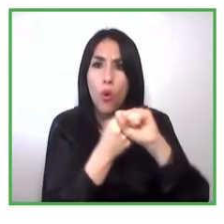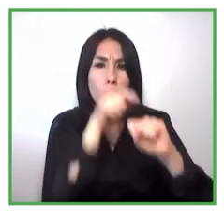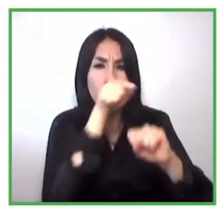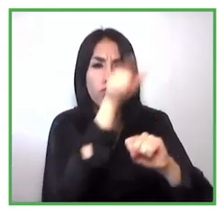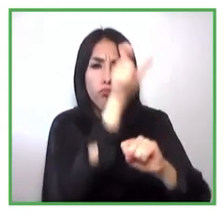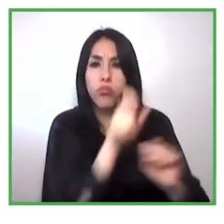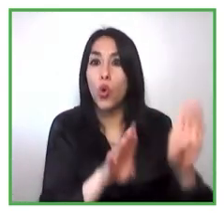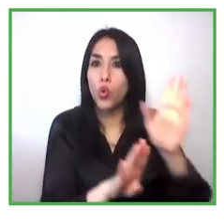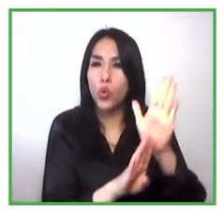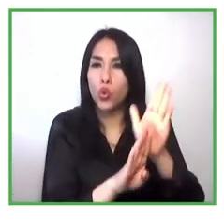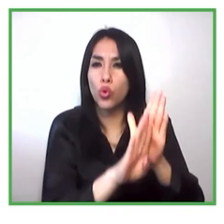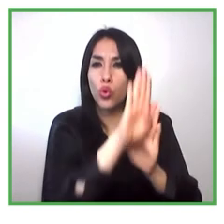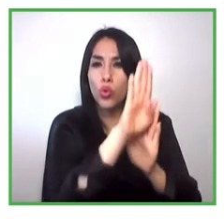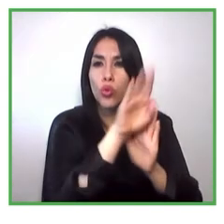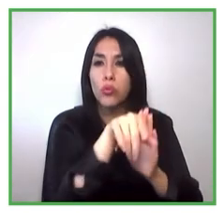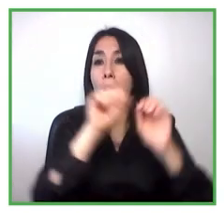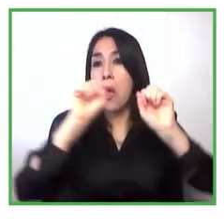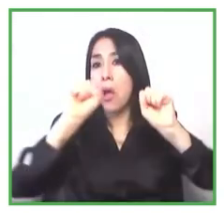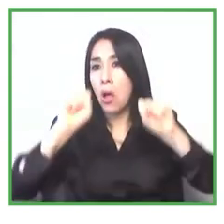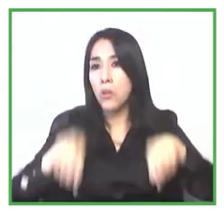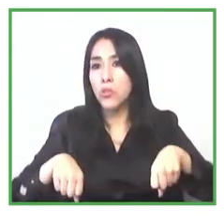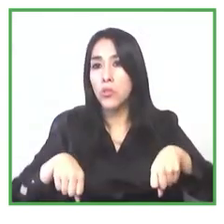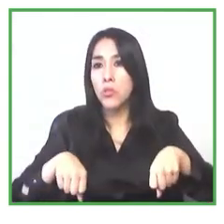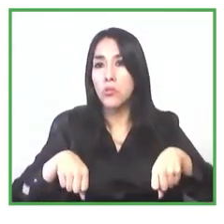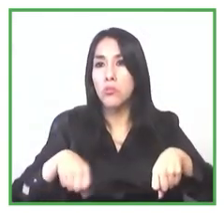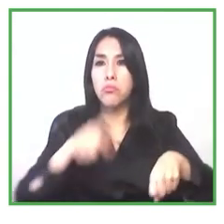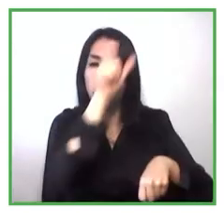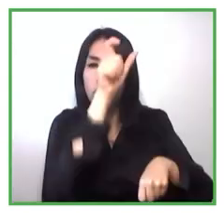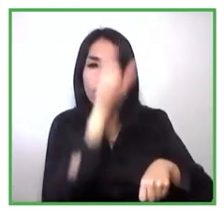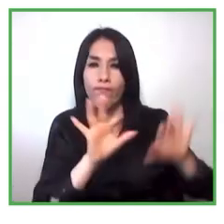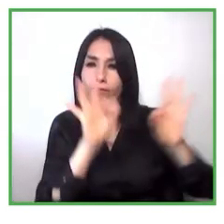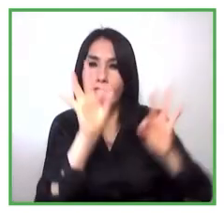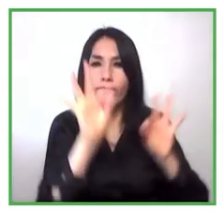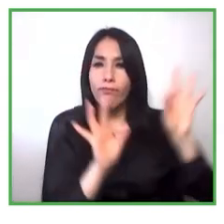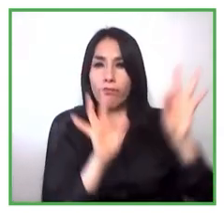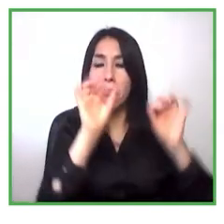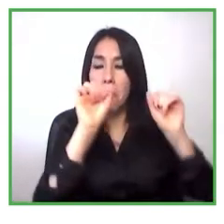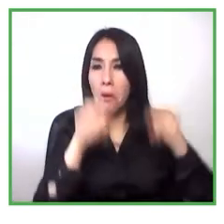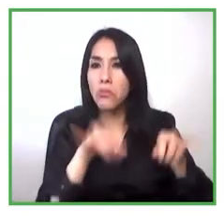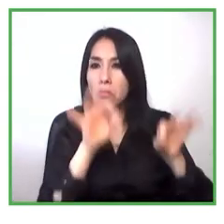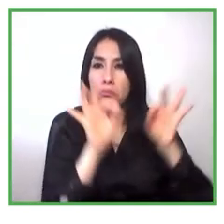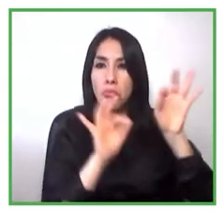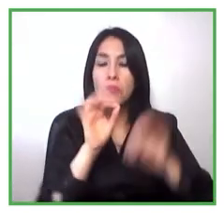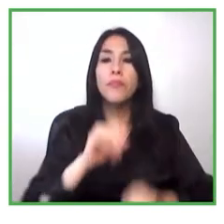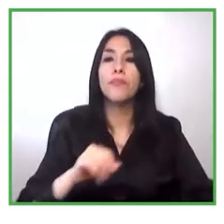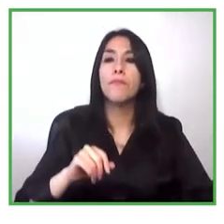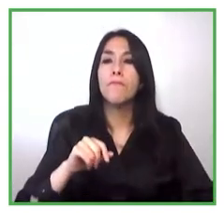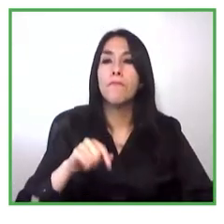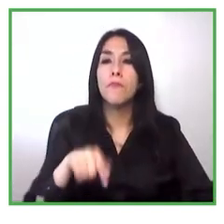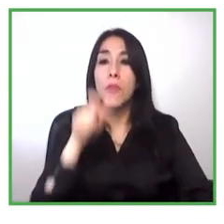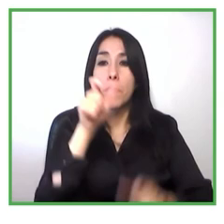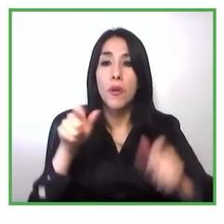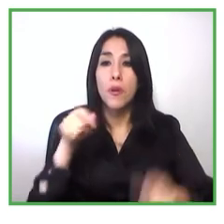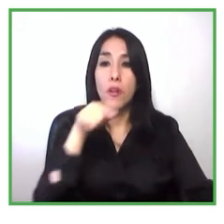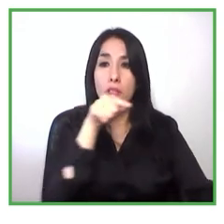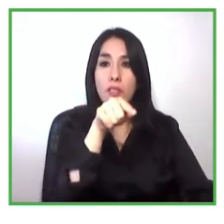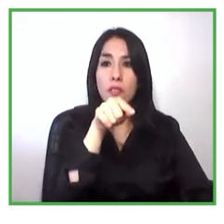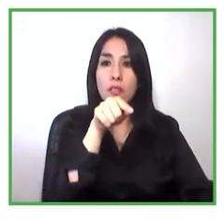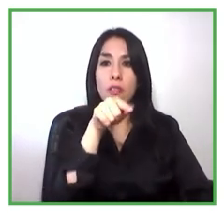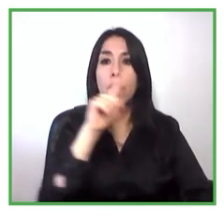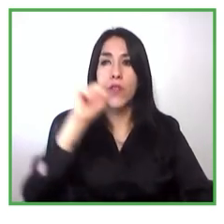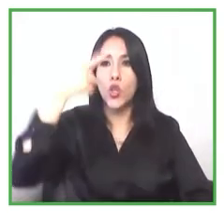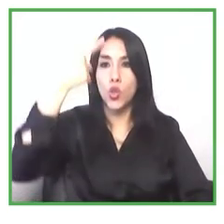de otras personas con discapacidad o de cualquier persona esa es una de las principales barreras porque históricamente pues estos